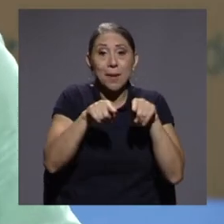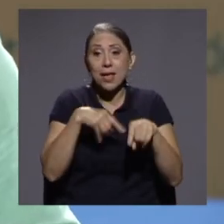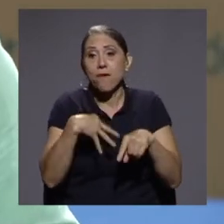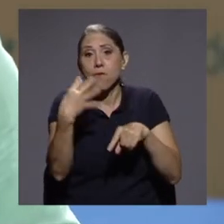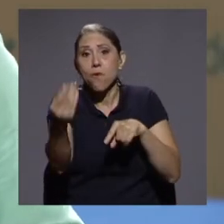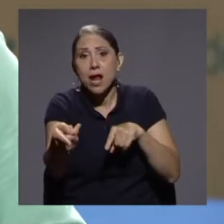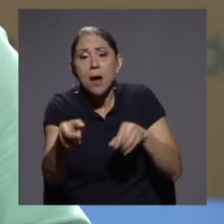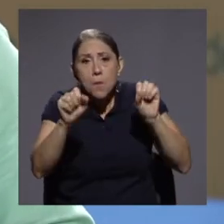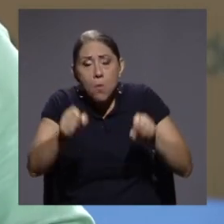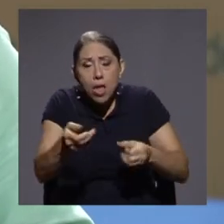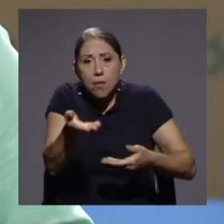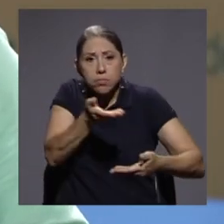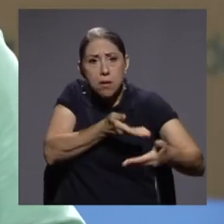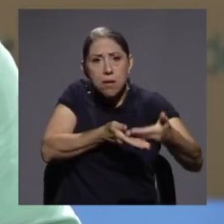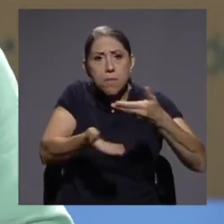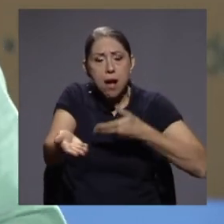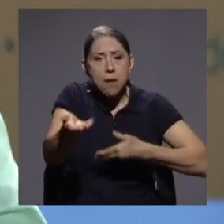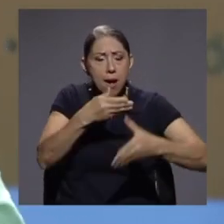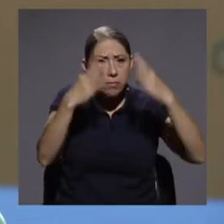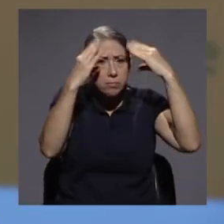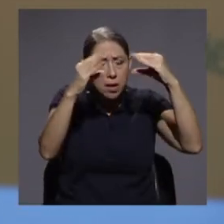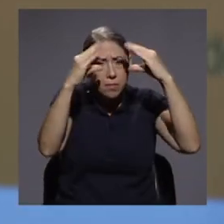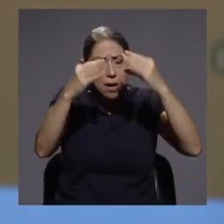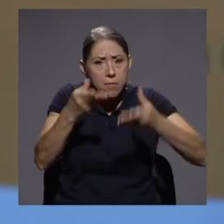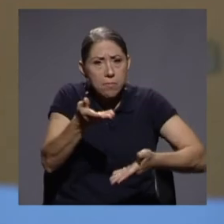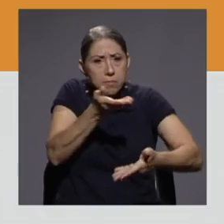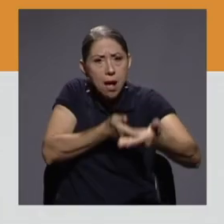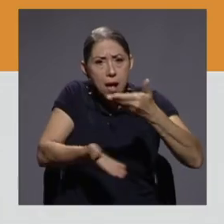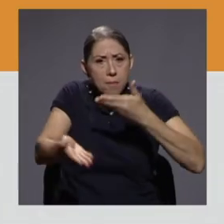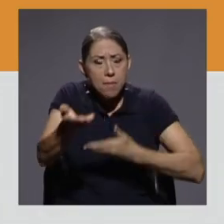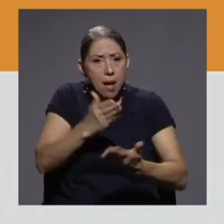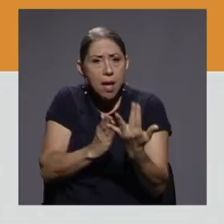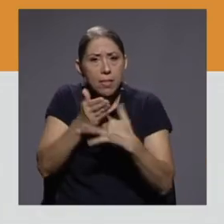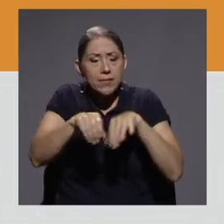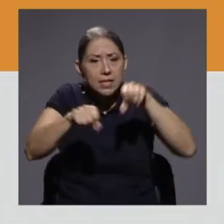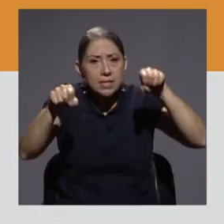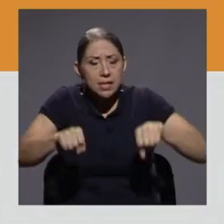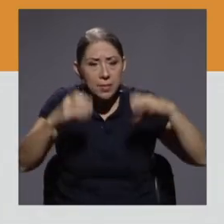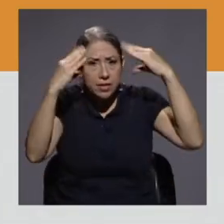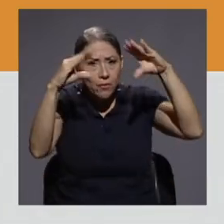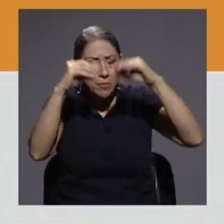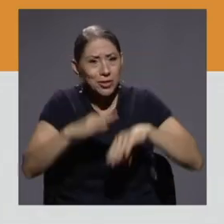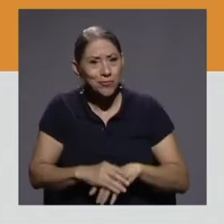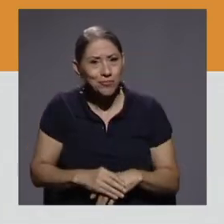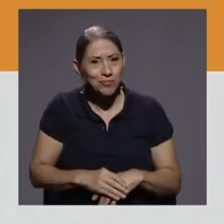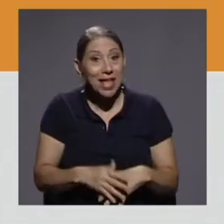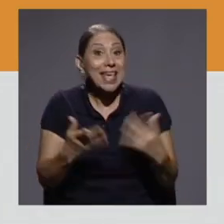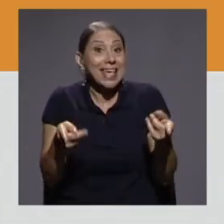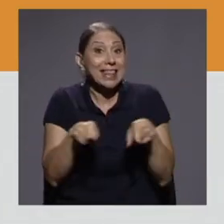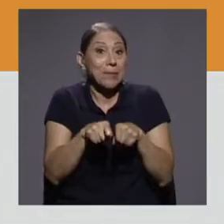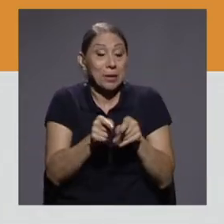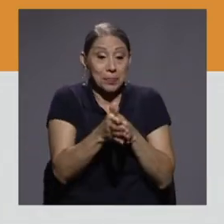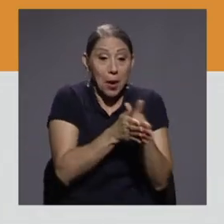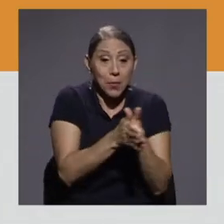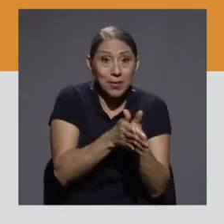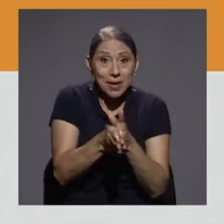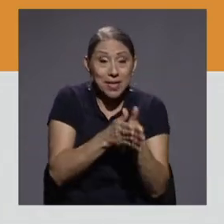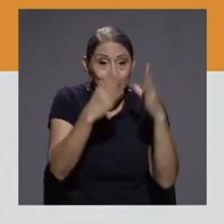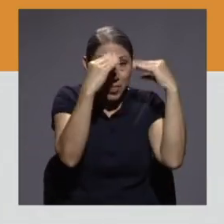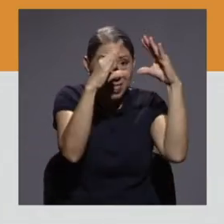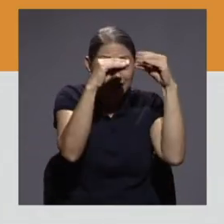intercambio de datos en medio de sistemas de información. Y finalmente, el aprovechamiento de datos y el uso de datos